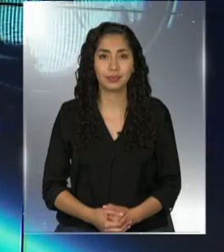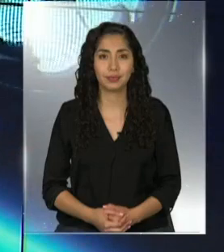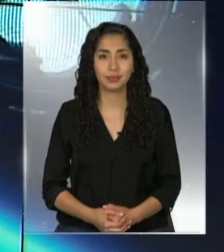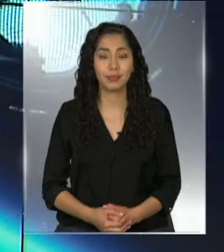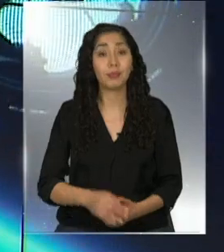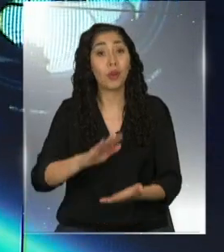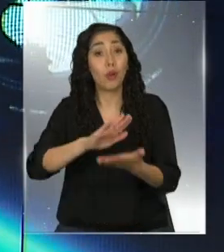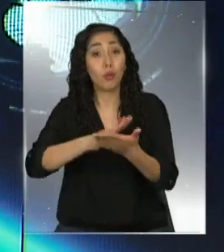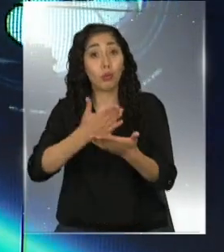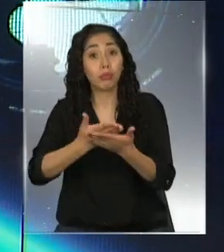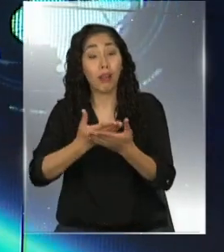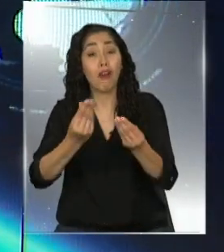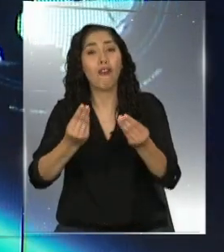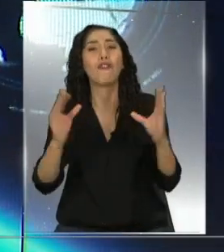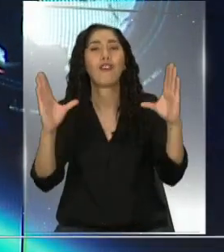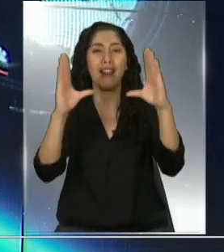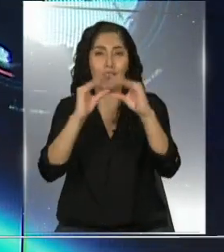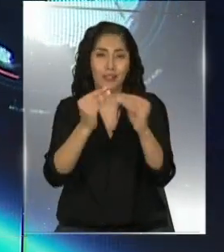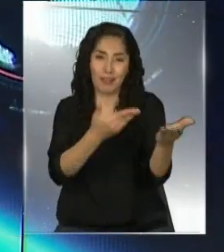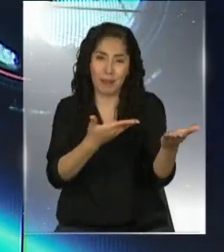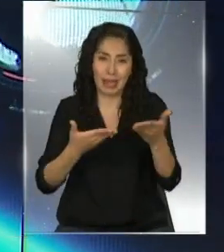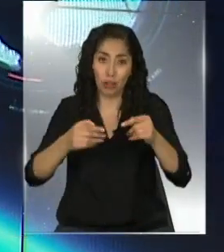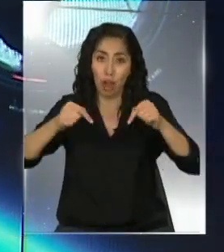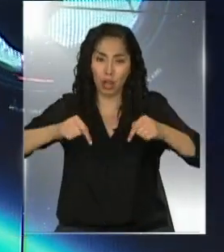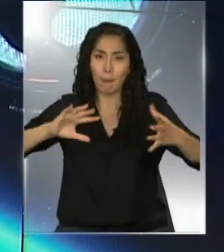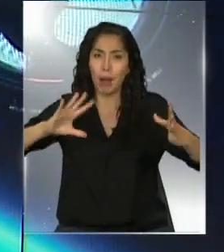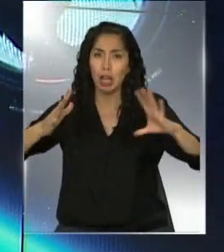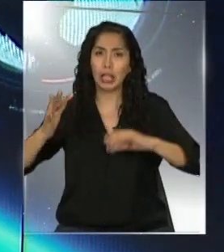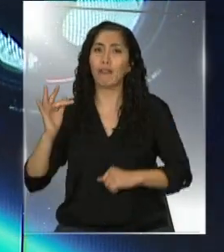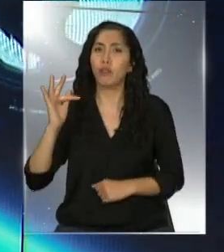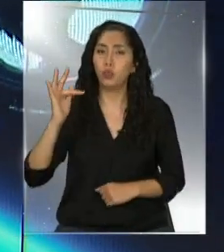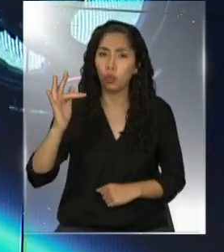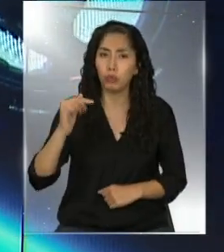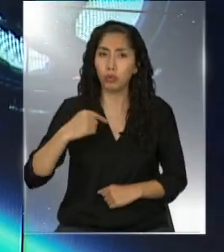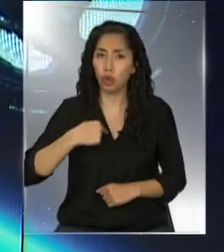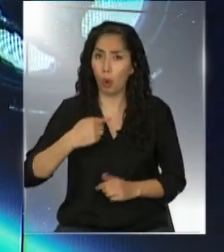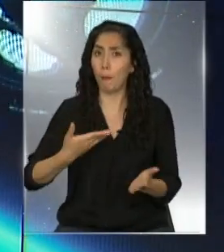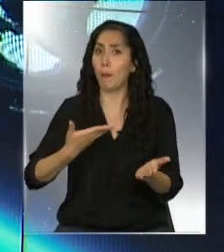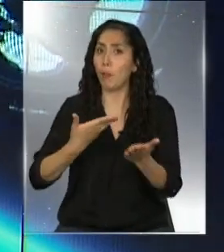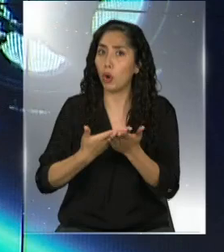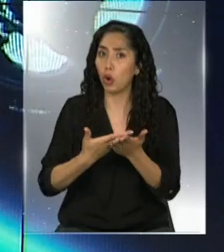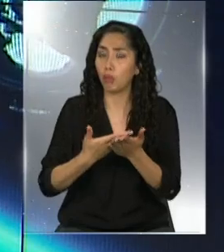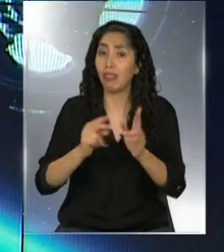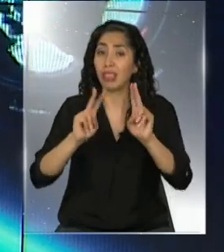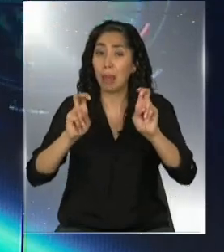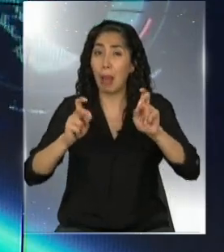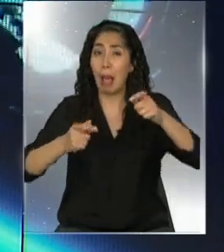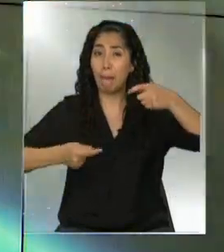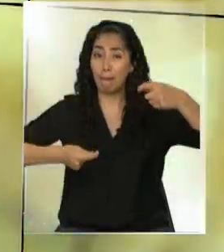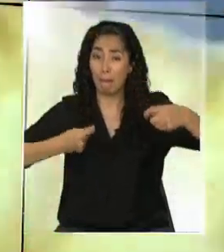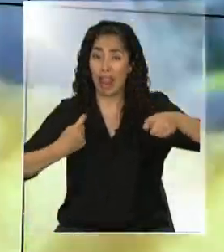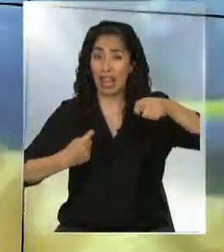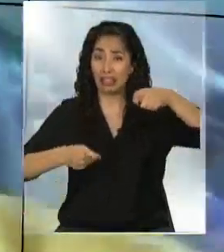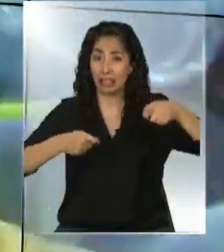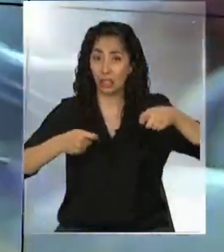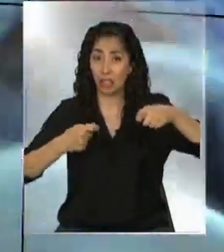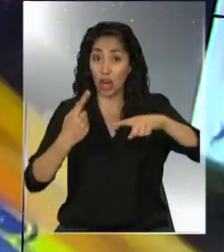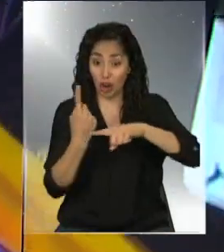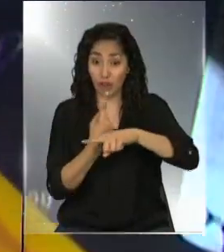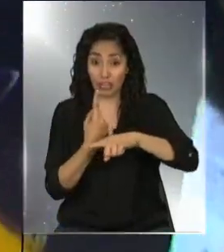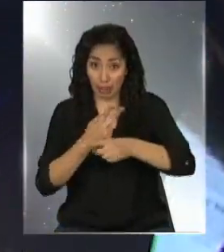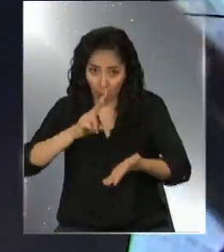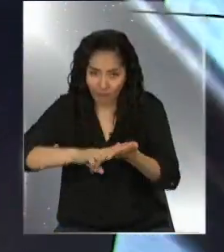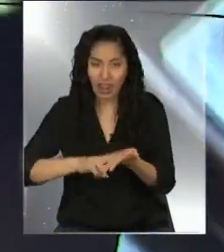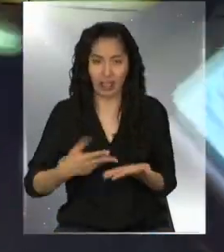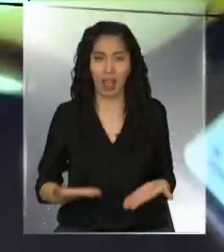¿Cómo están? Muy buenas noches, le damos la bienvenida a Planeta Futuro. Le propongo algo. Hablemos de plástico, pero hablemos en serio. Hablemos en serio, porque